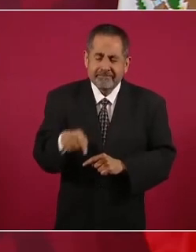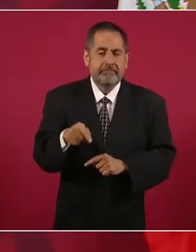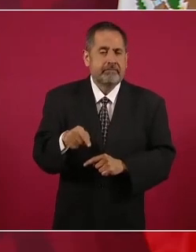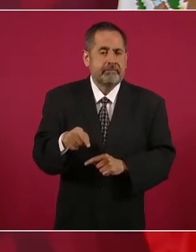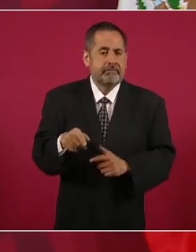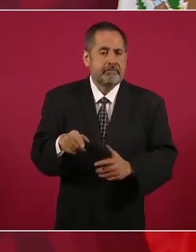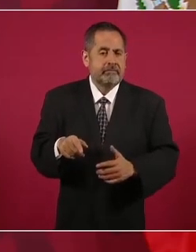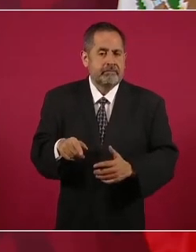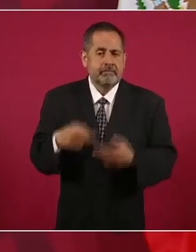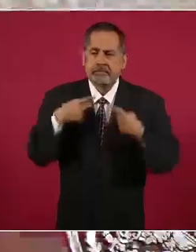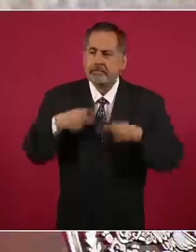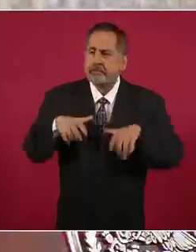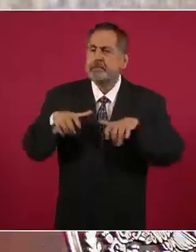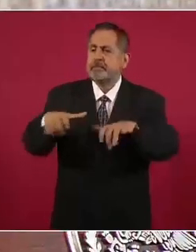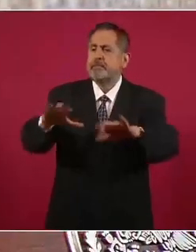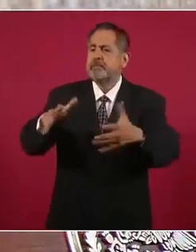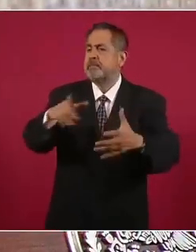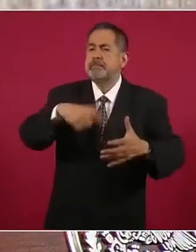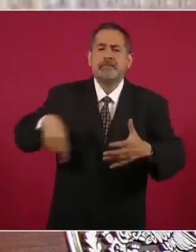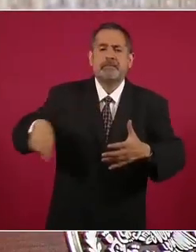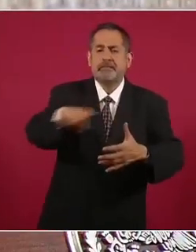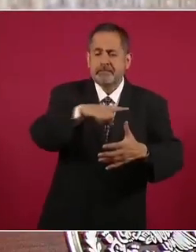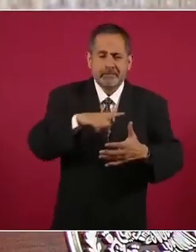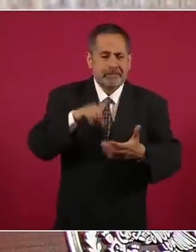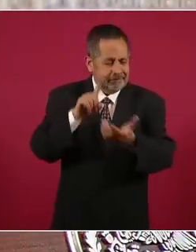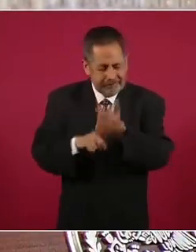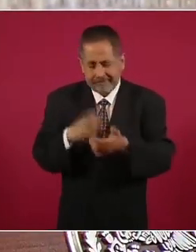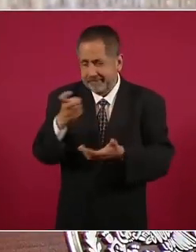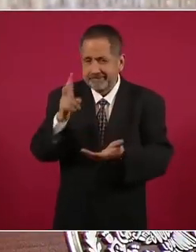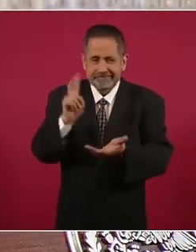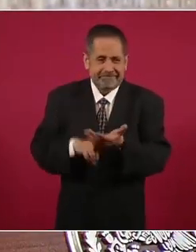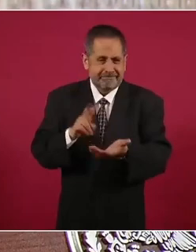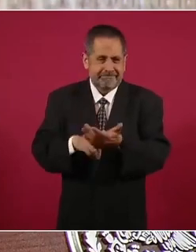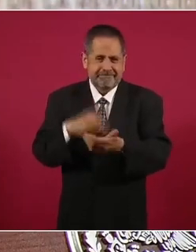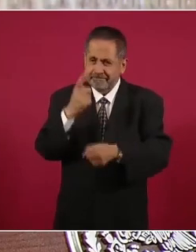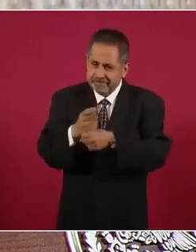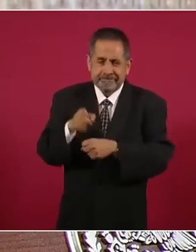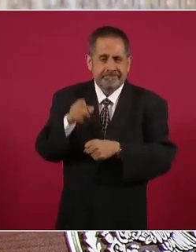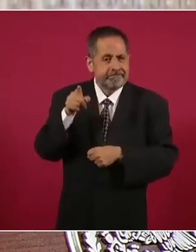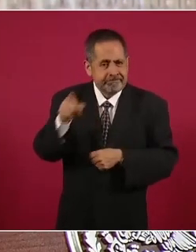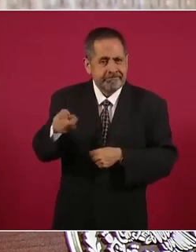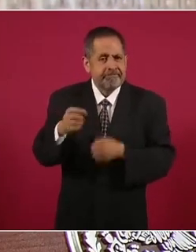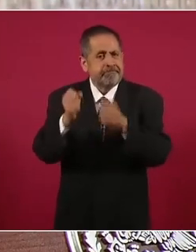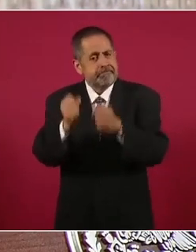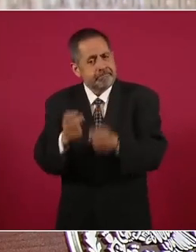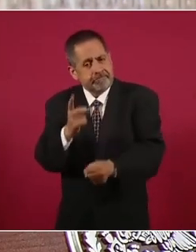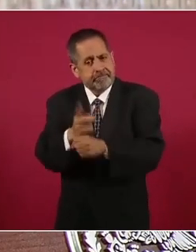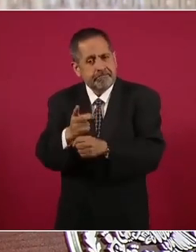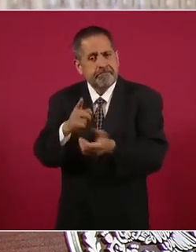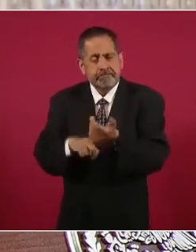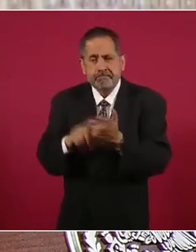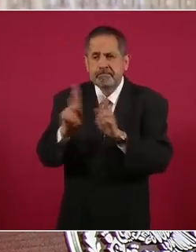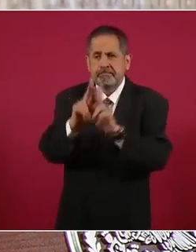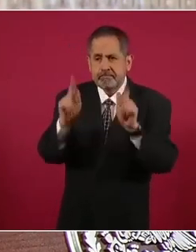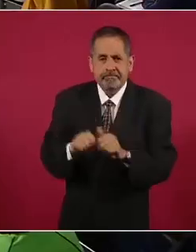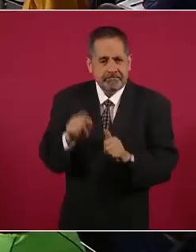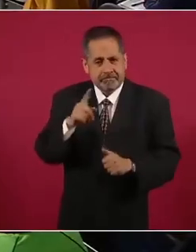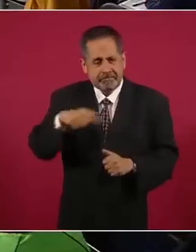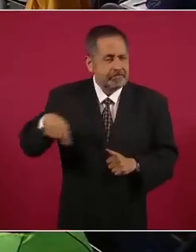de la gente, el interés del pueblo, del que haya seguridad, del que haya paz. Además,